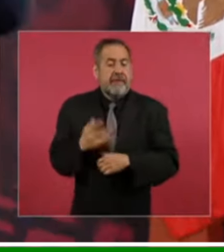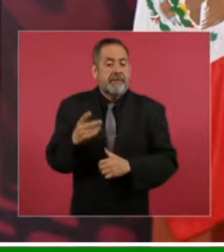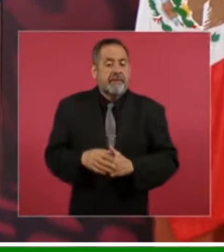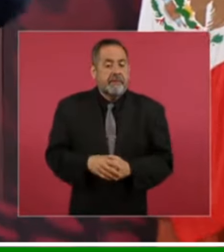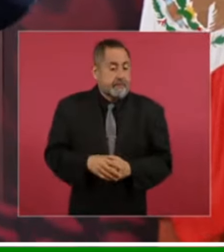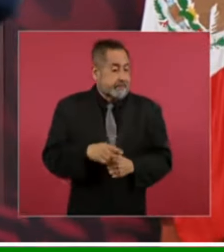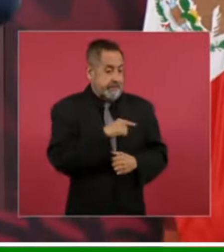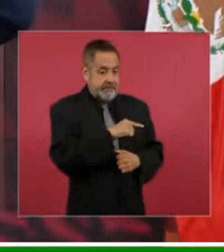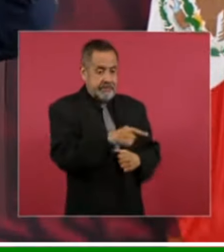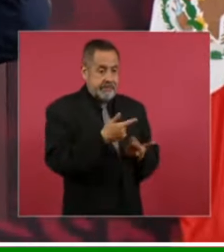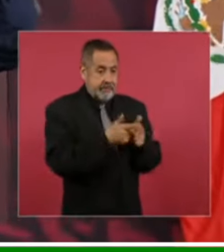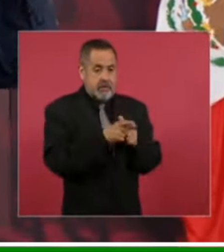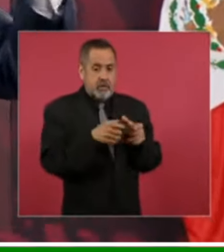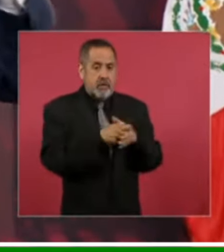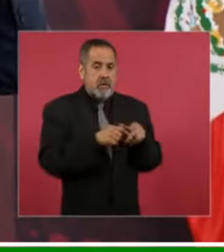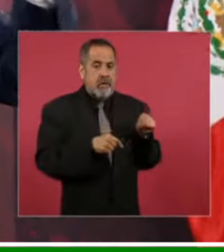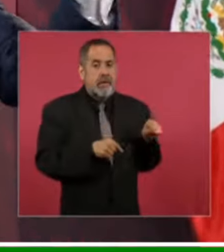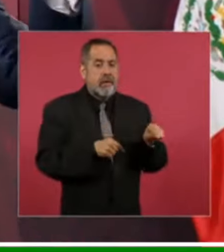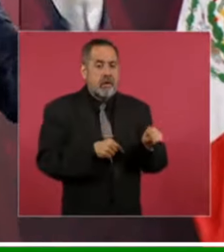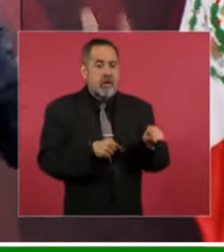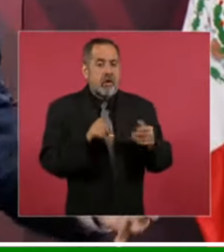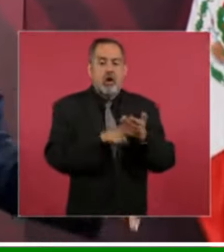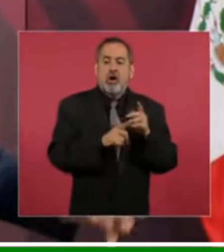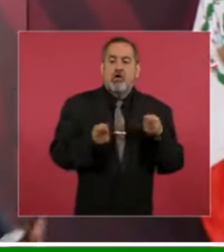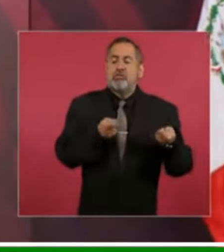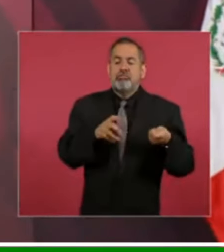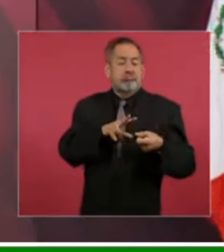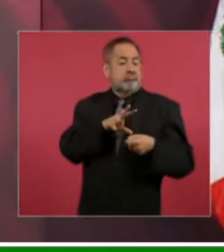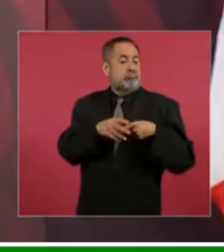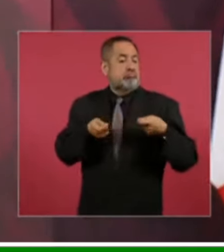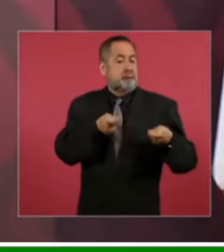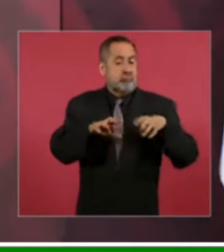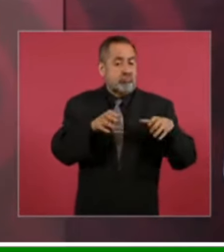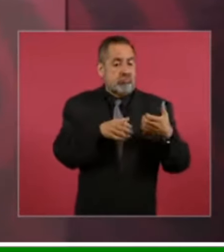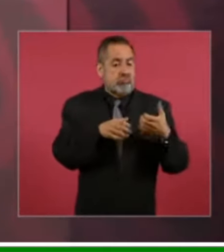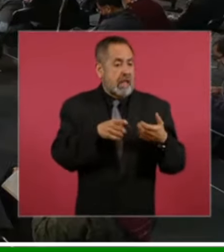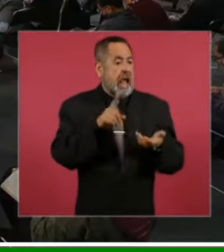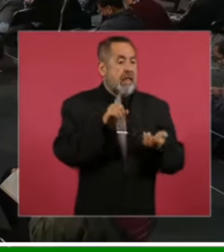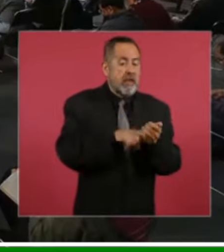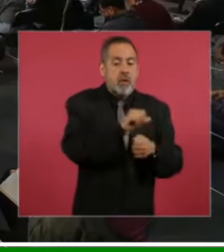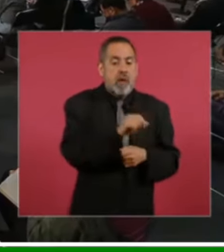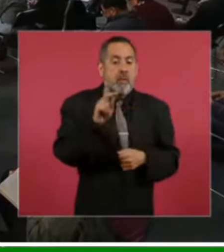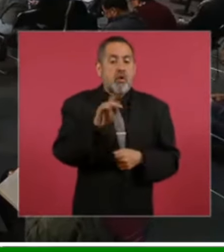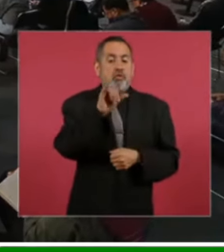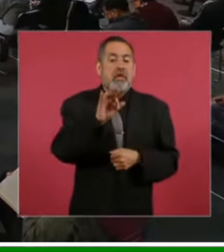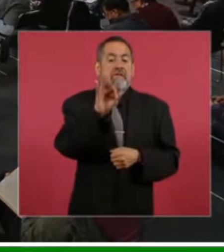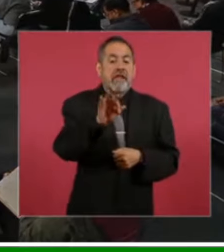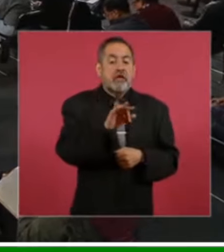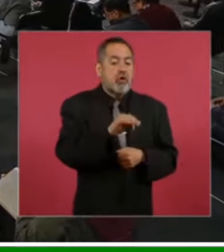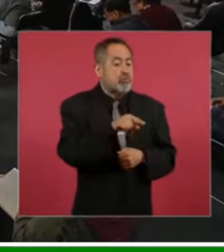tiene el control del Poder Judicial de México